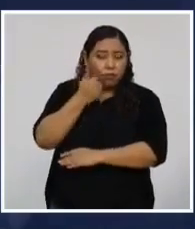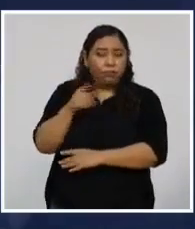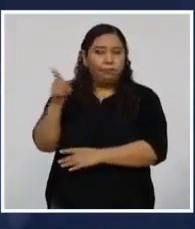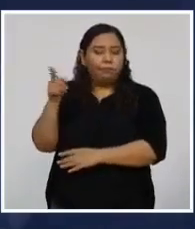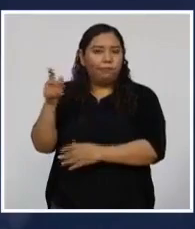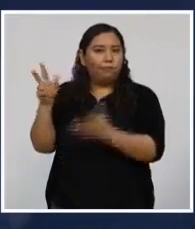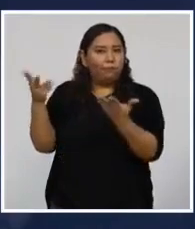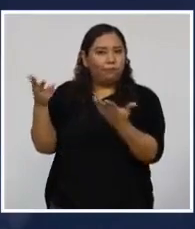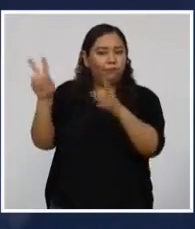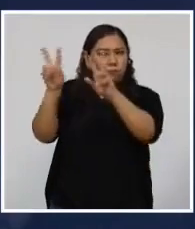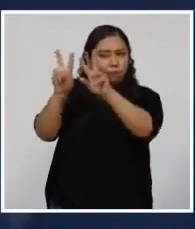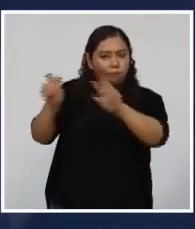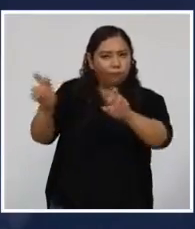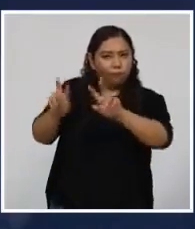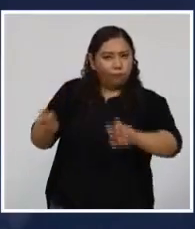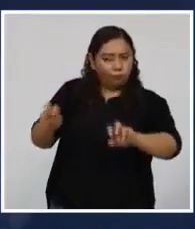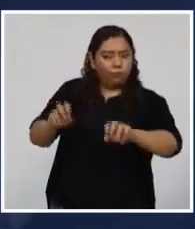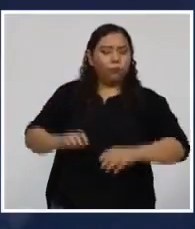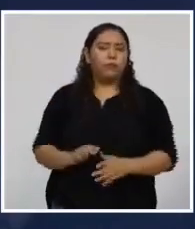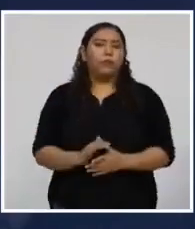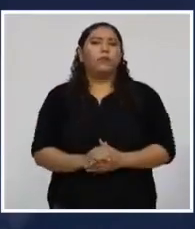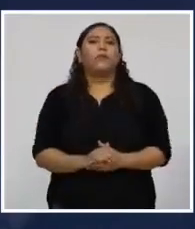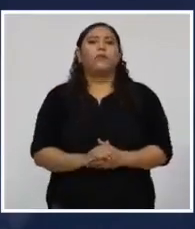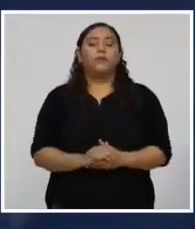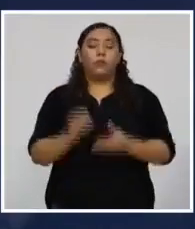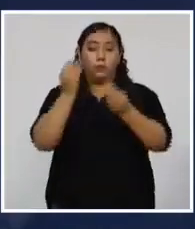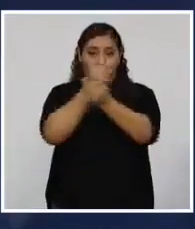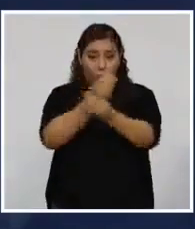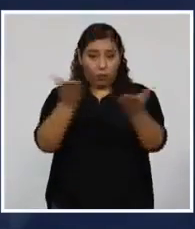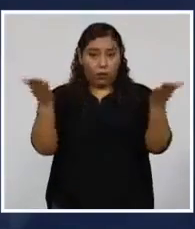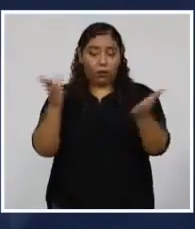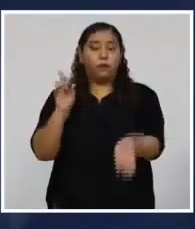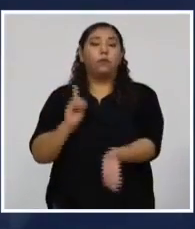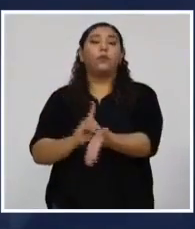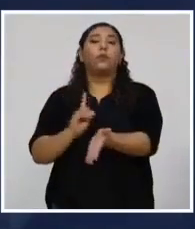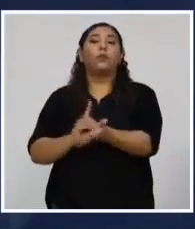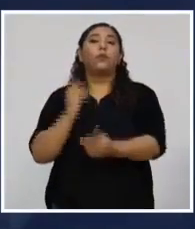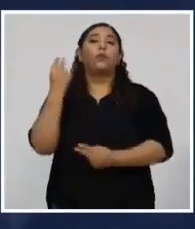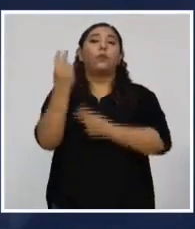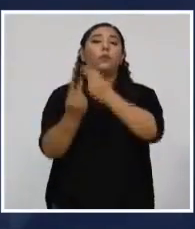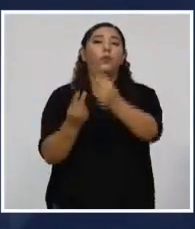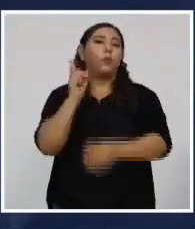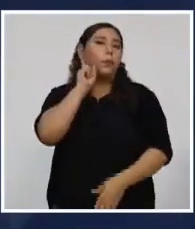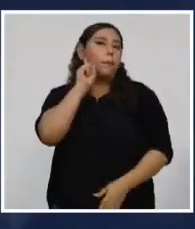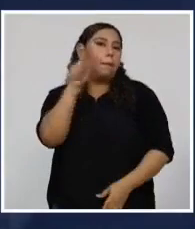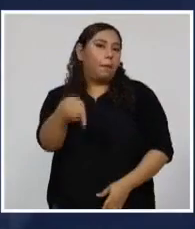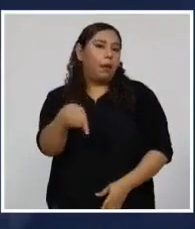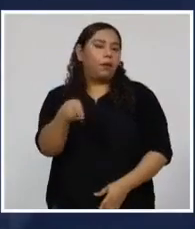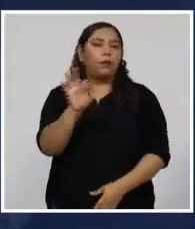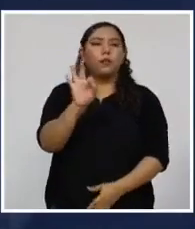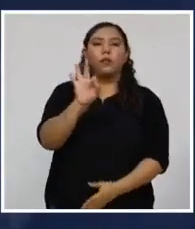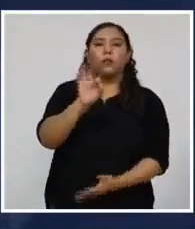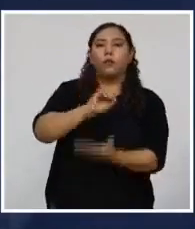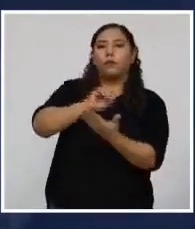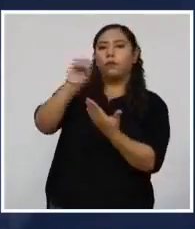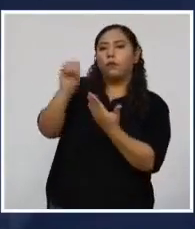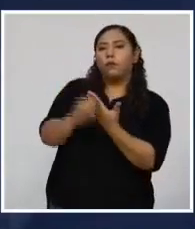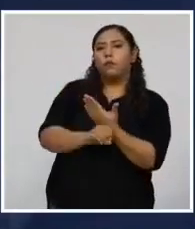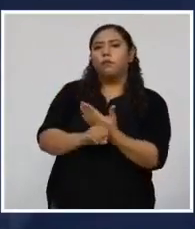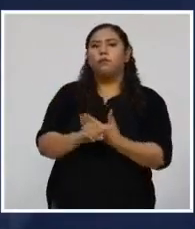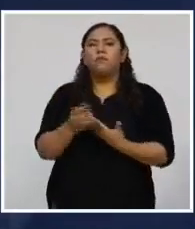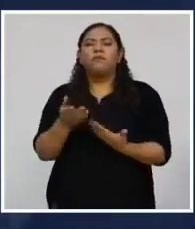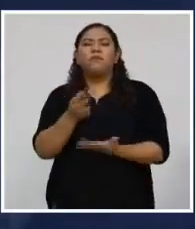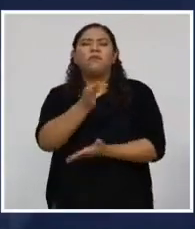triaje. Y le informamos, las brigadas contra el COVID el día de mañana 9 de octubre en el Distrito